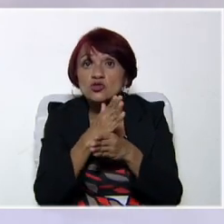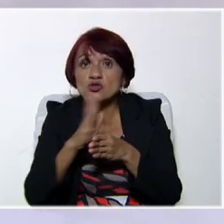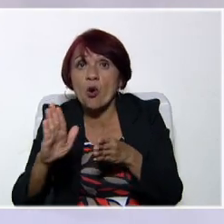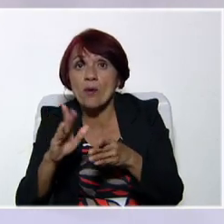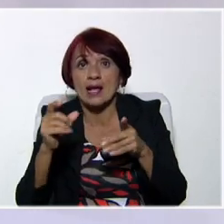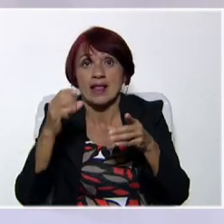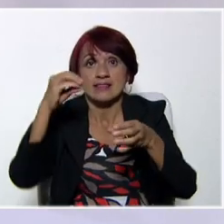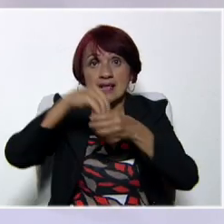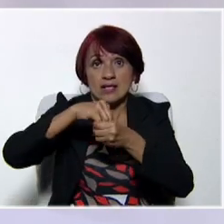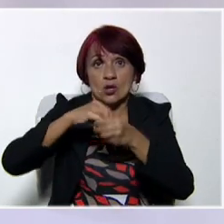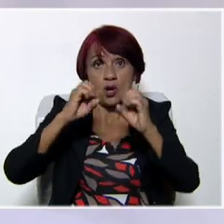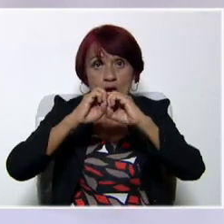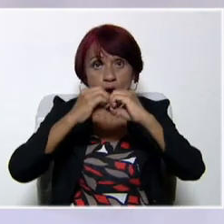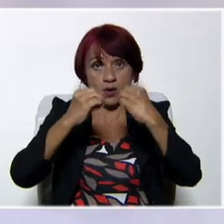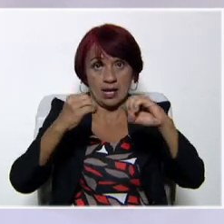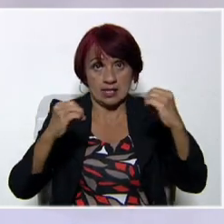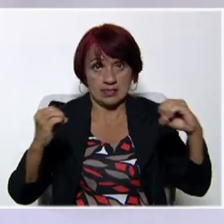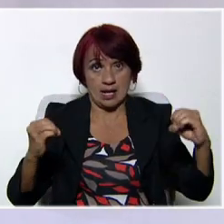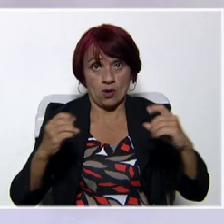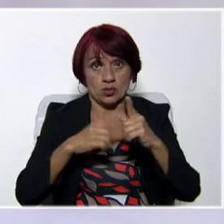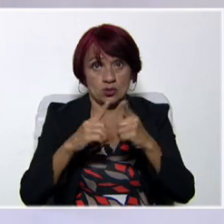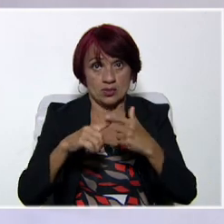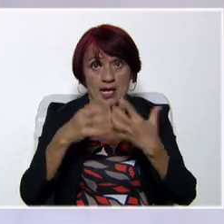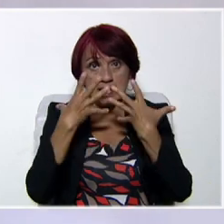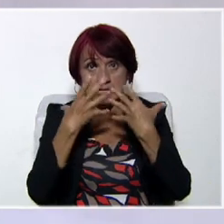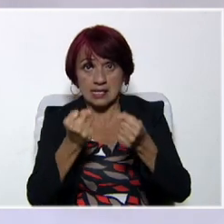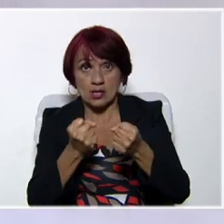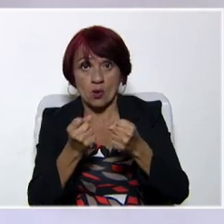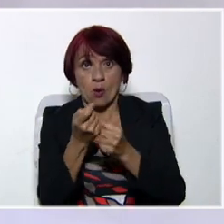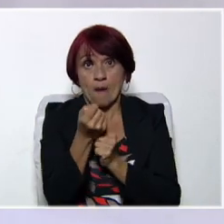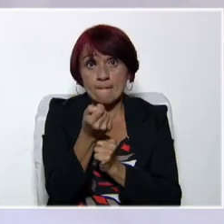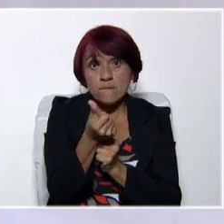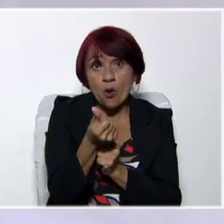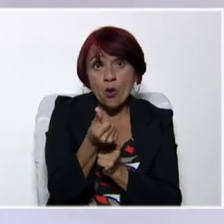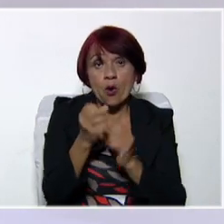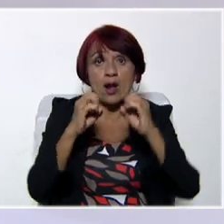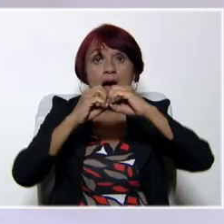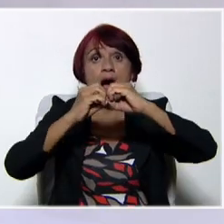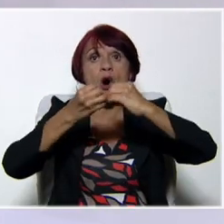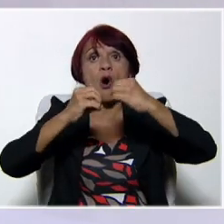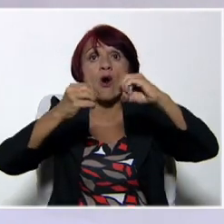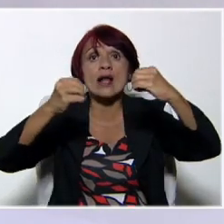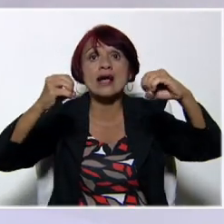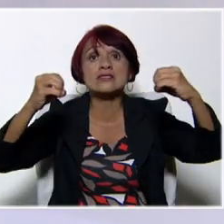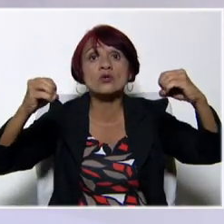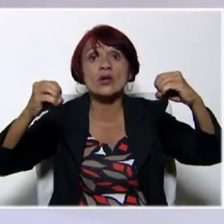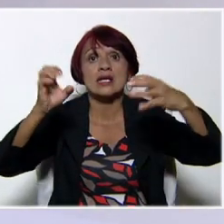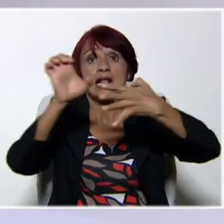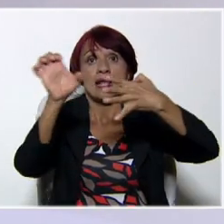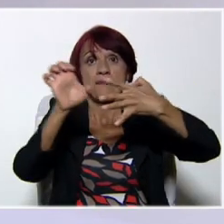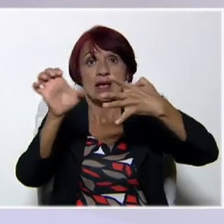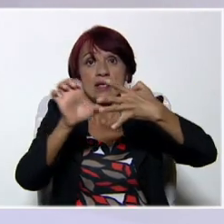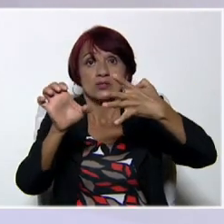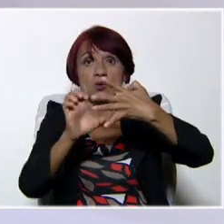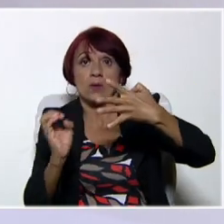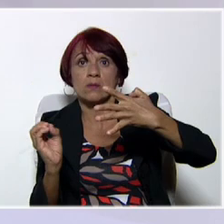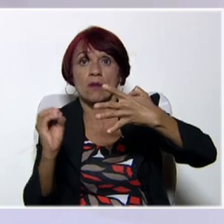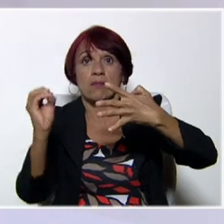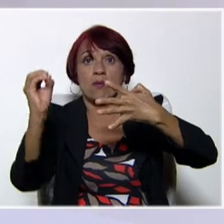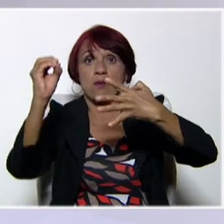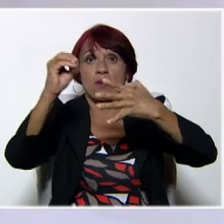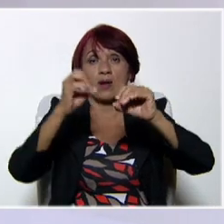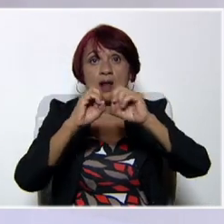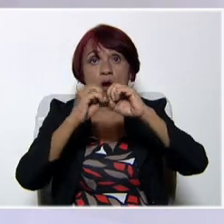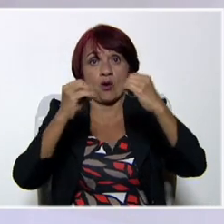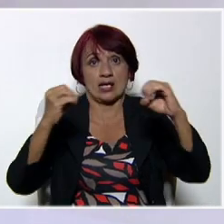¿Ok? Entonces, espero que hayas entendido un poco sobre las oraciones, su y su composición. Ahora pasemos